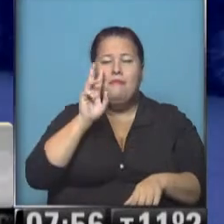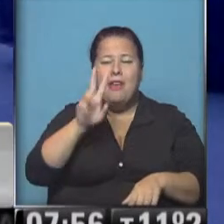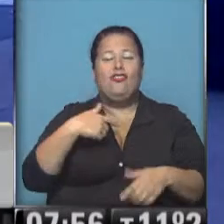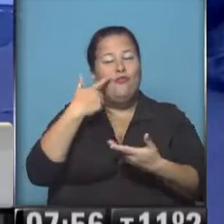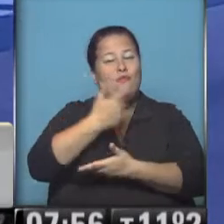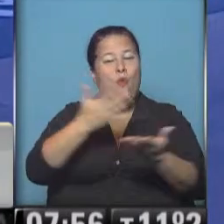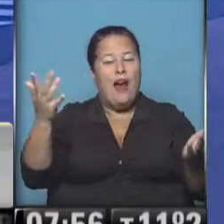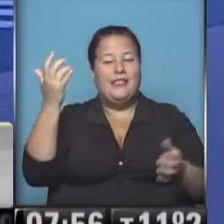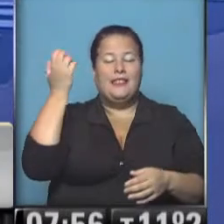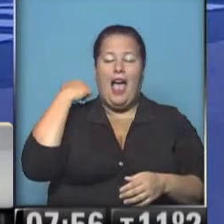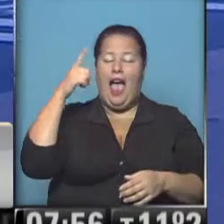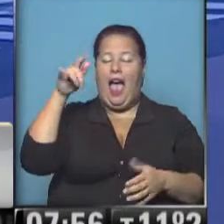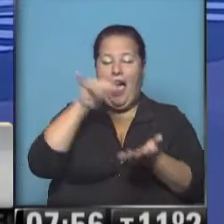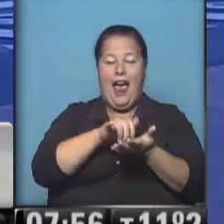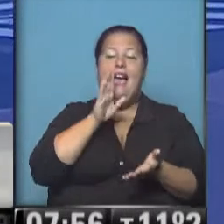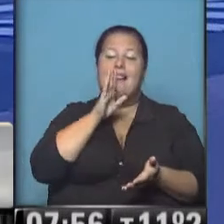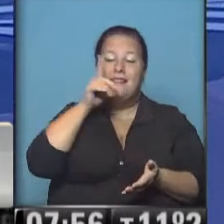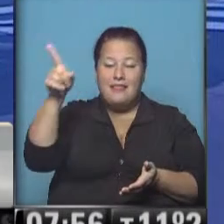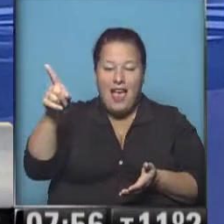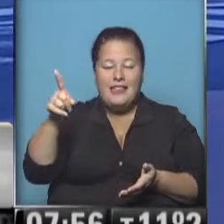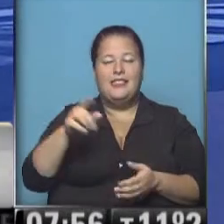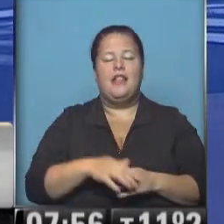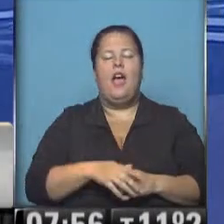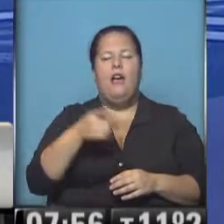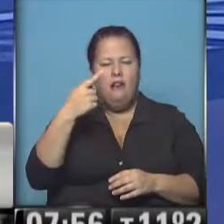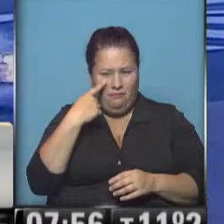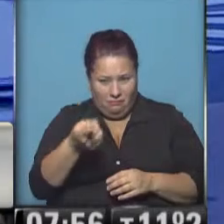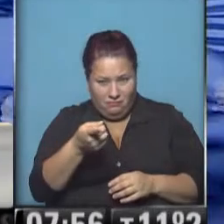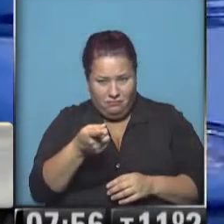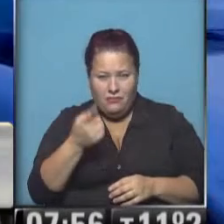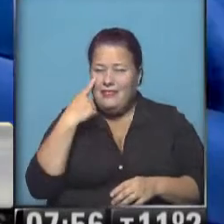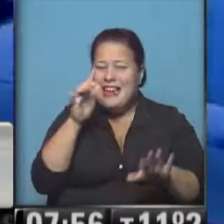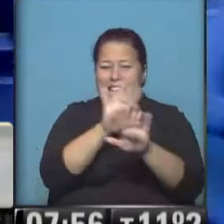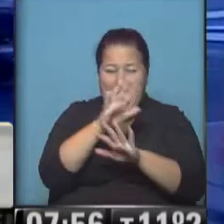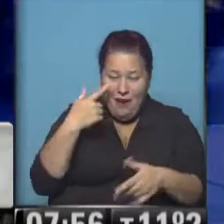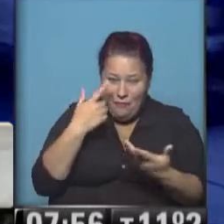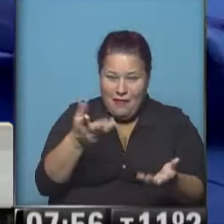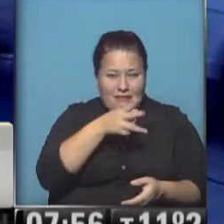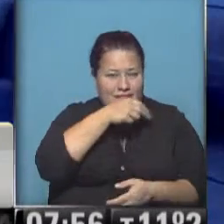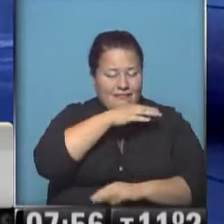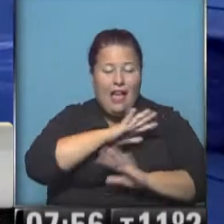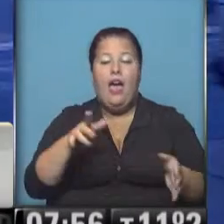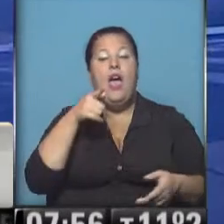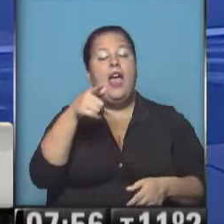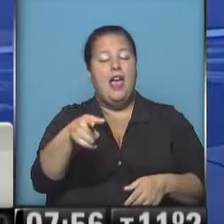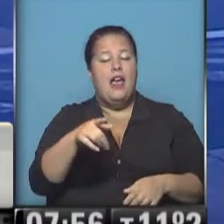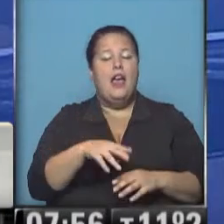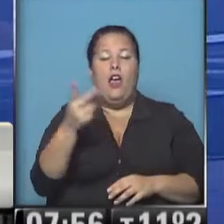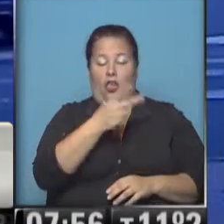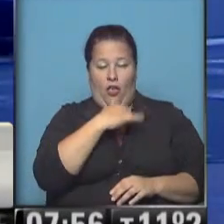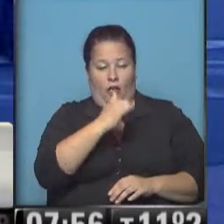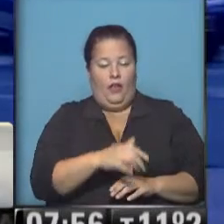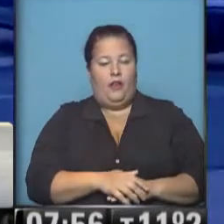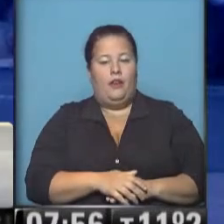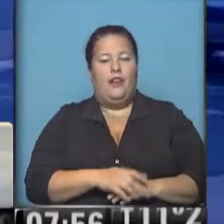yo les estoy mostrando el aeropuerto internacional de Ezeiza, Ministro Pistarini, ¿ustedes lo ven? Nada, no se ve nada. Este es, mirá, Alejandro y Lourdes,